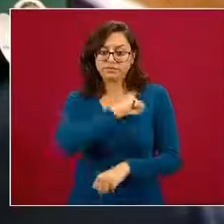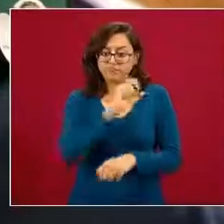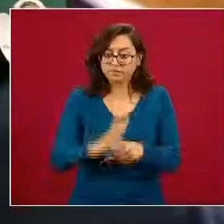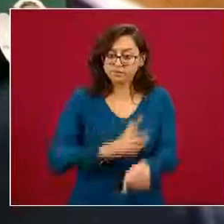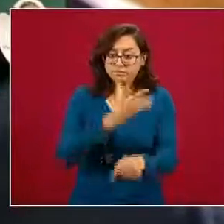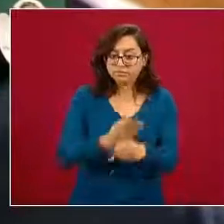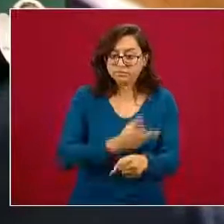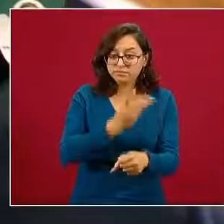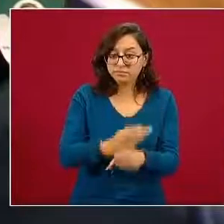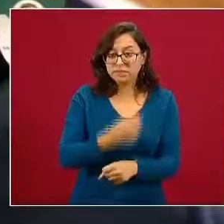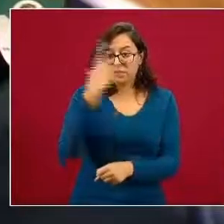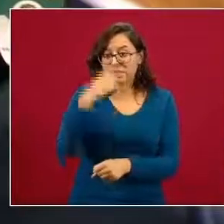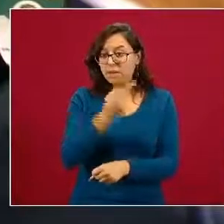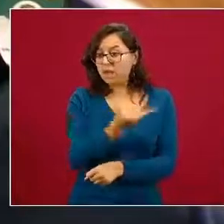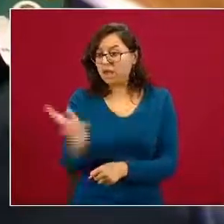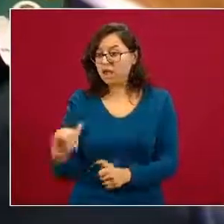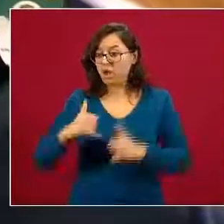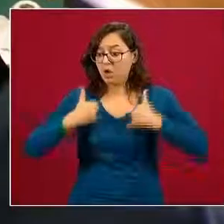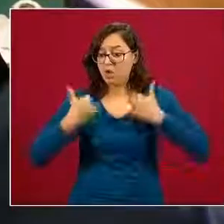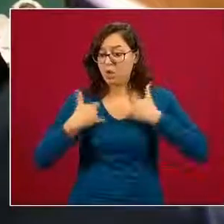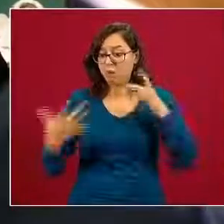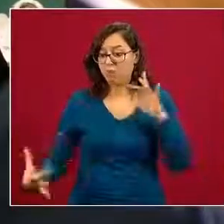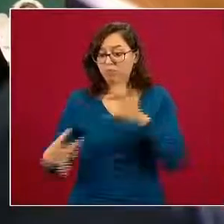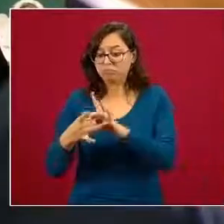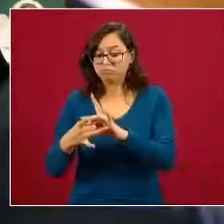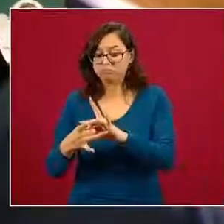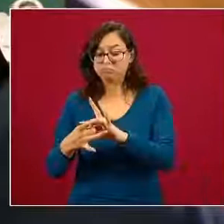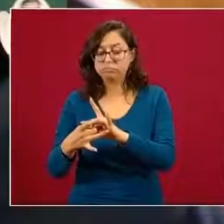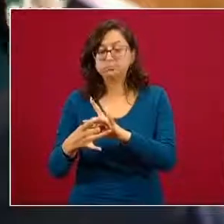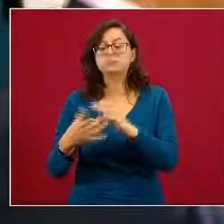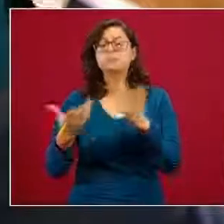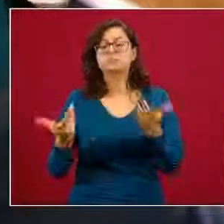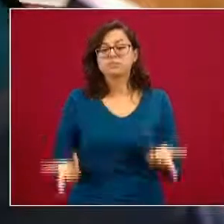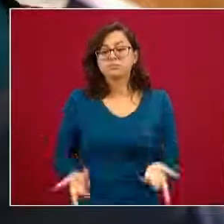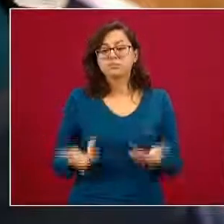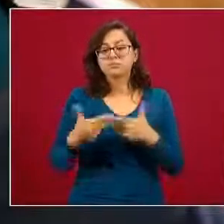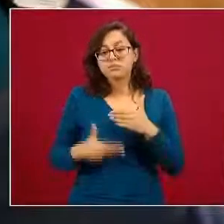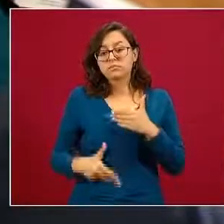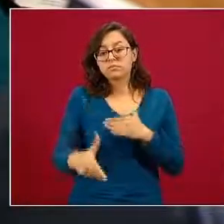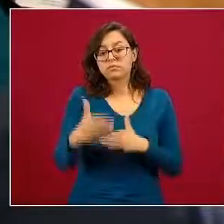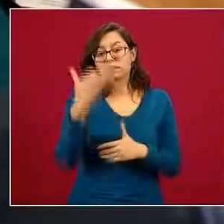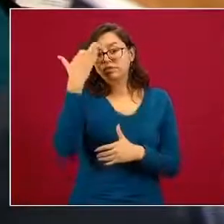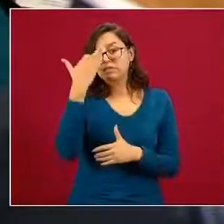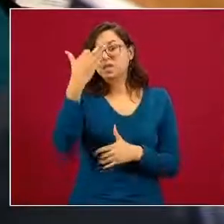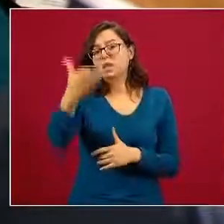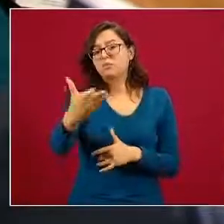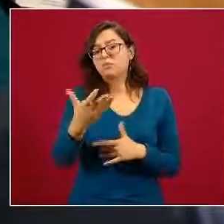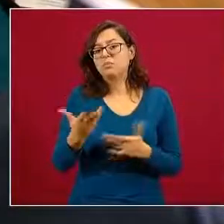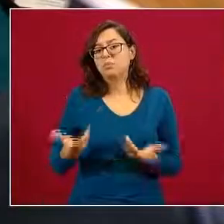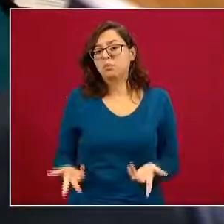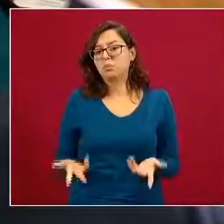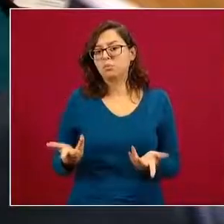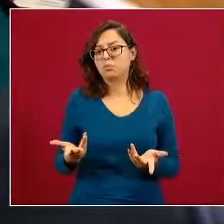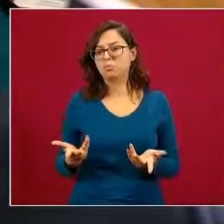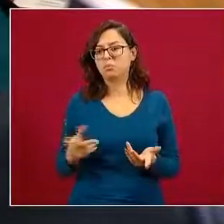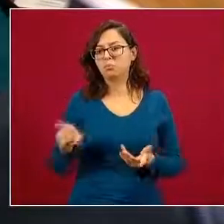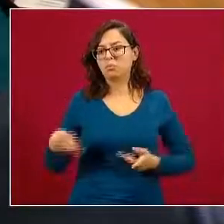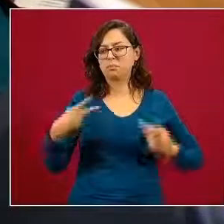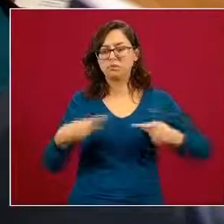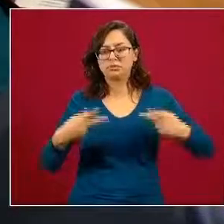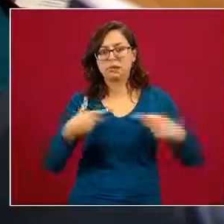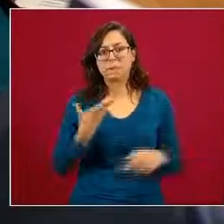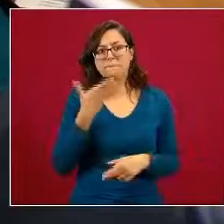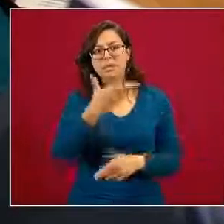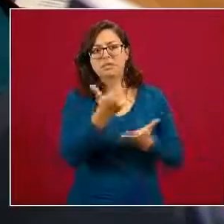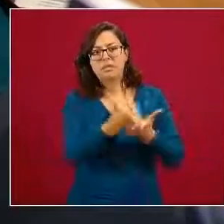en este tema en cuanto a infraestructura hospitalaria y cuánto tiempo tarda una persona que pide auxilio